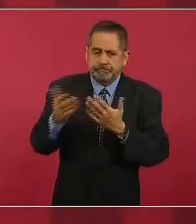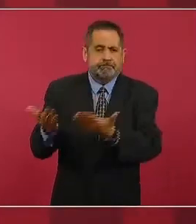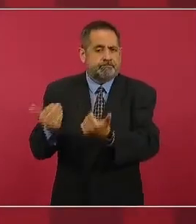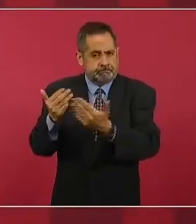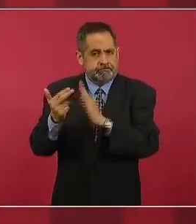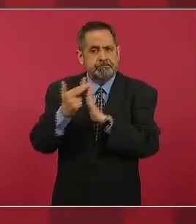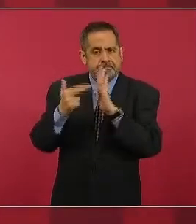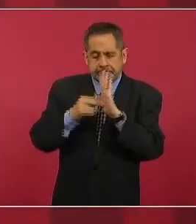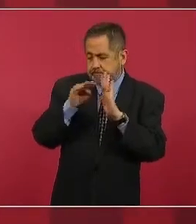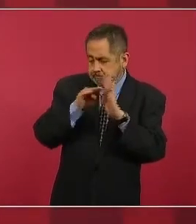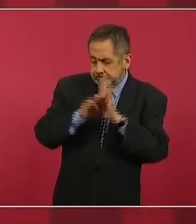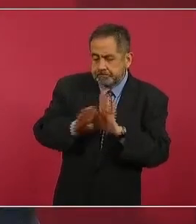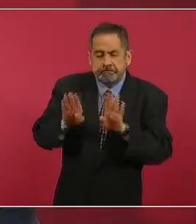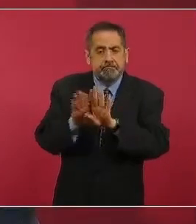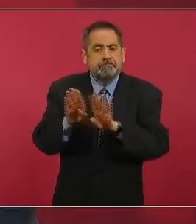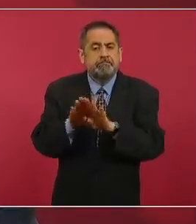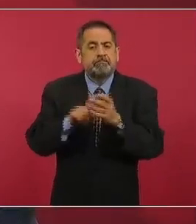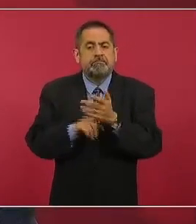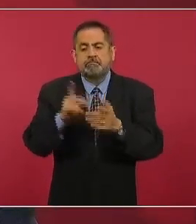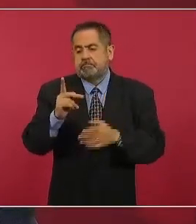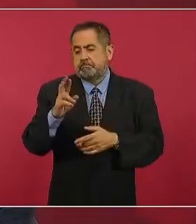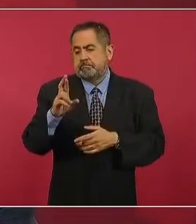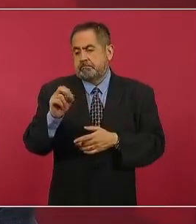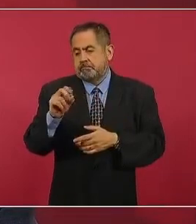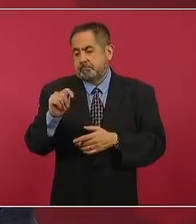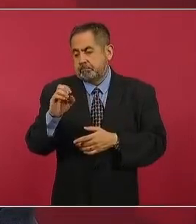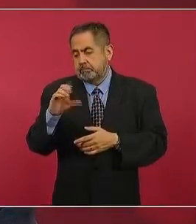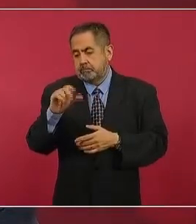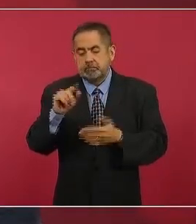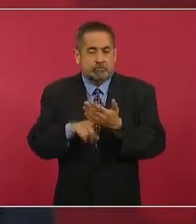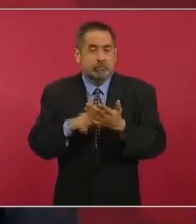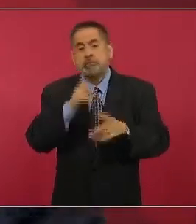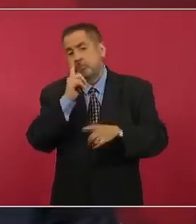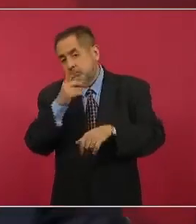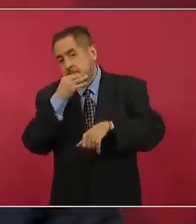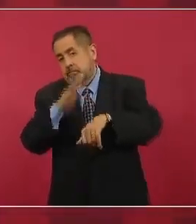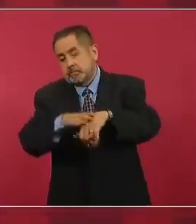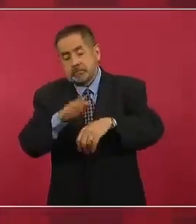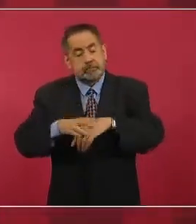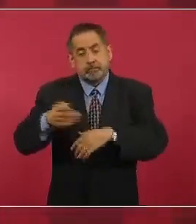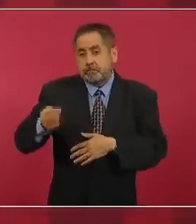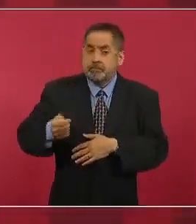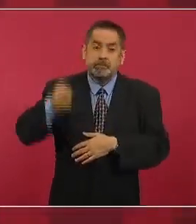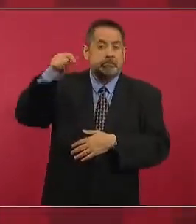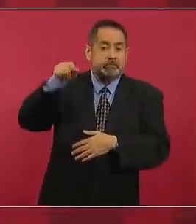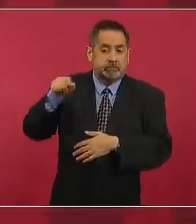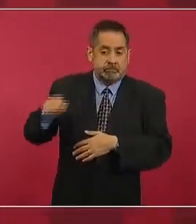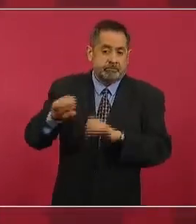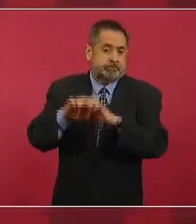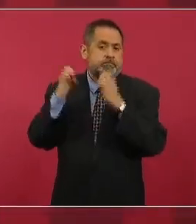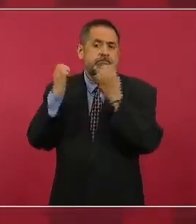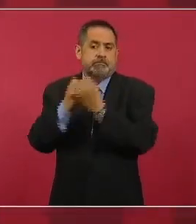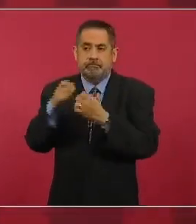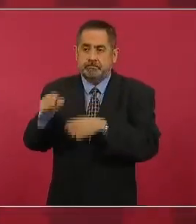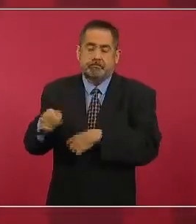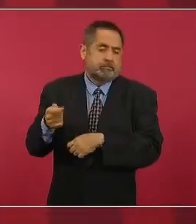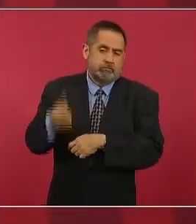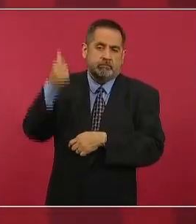Señalar que es el primer evento de estas características en ese estadio.